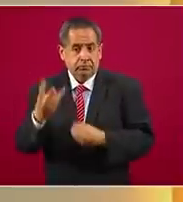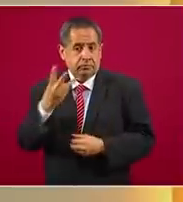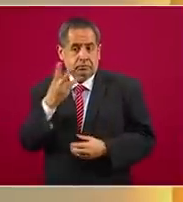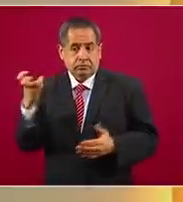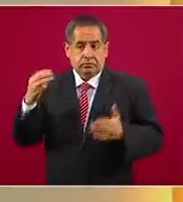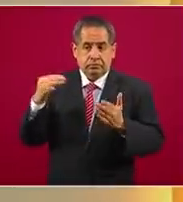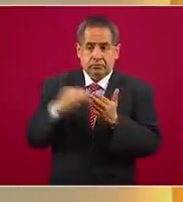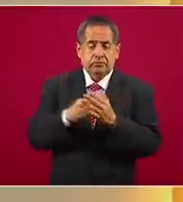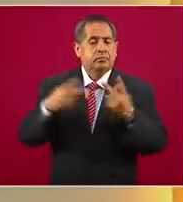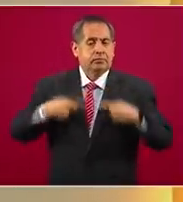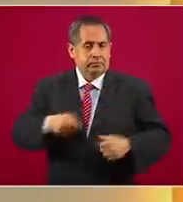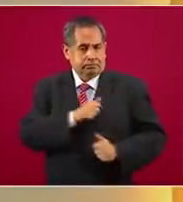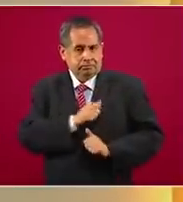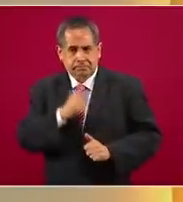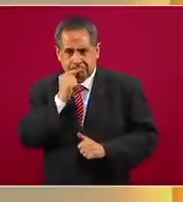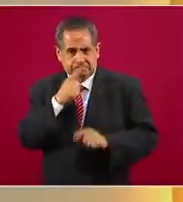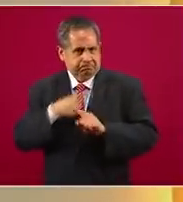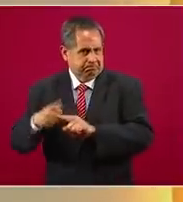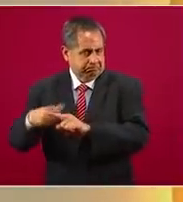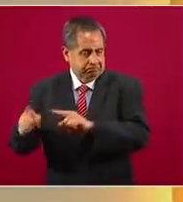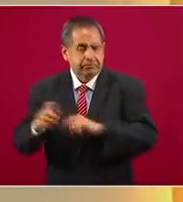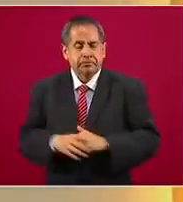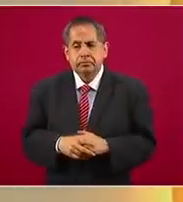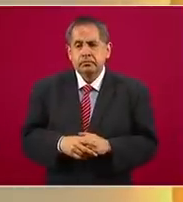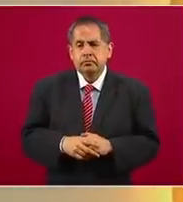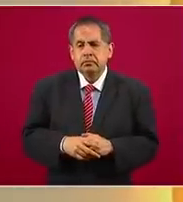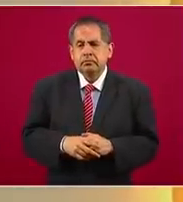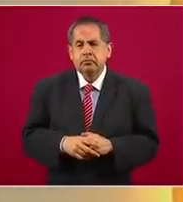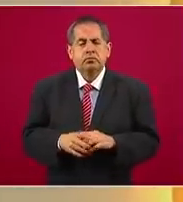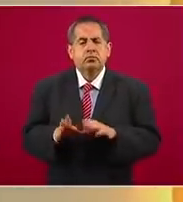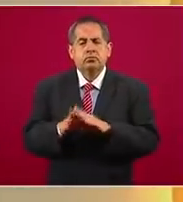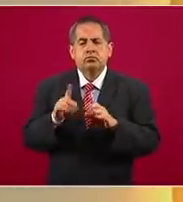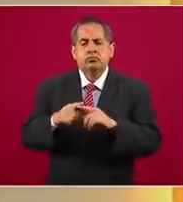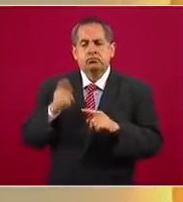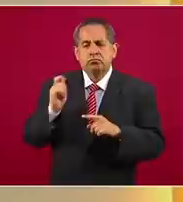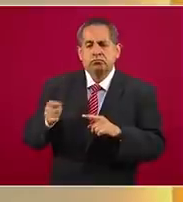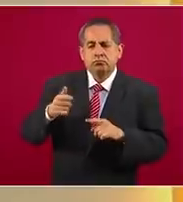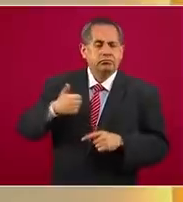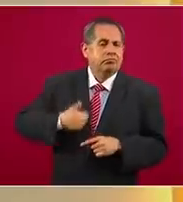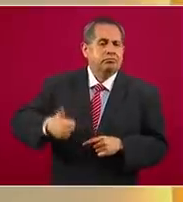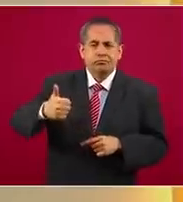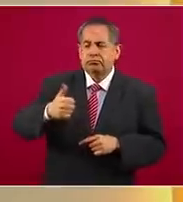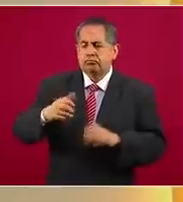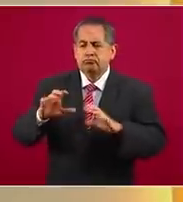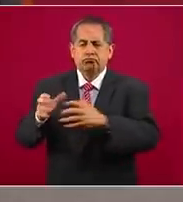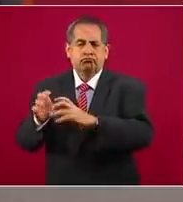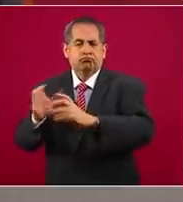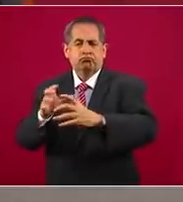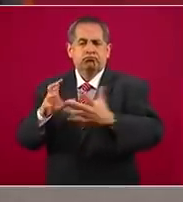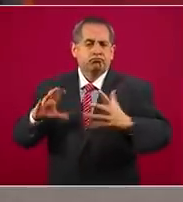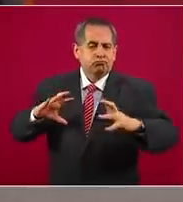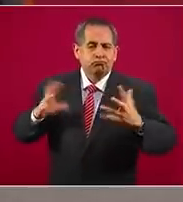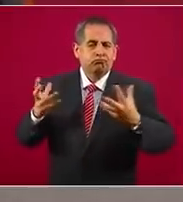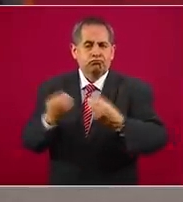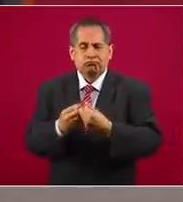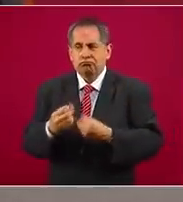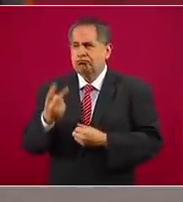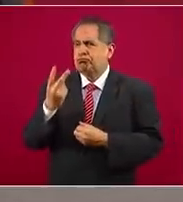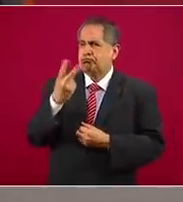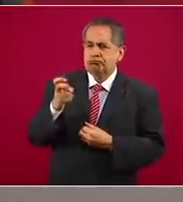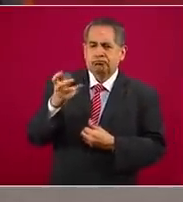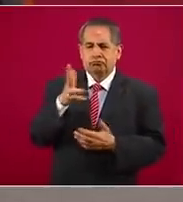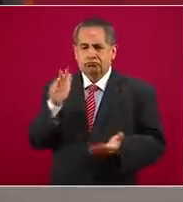La fuerza operativa que tenemos cada una de las dependencias, que suman un total de 210